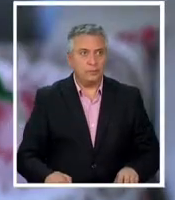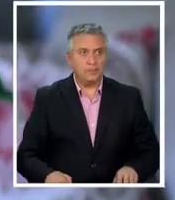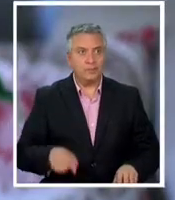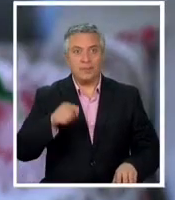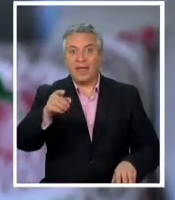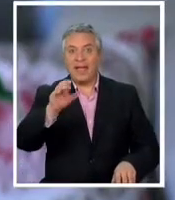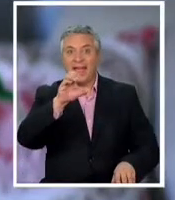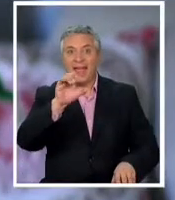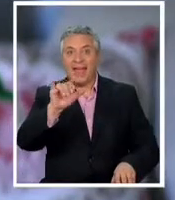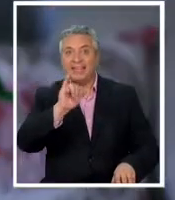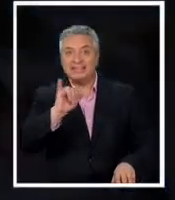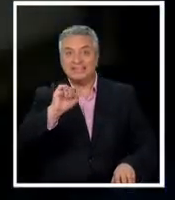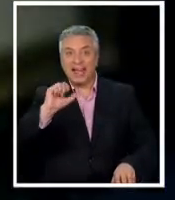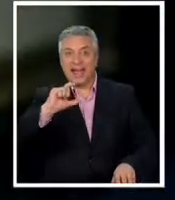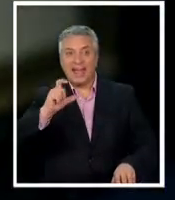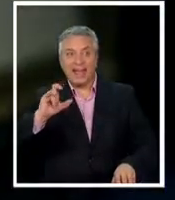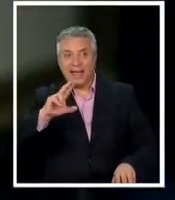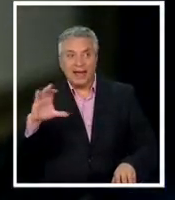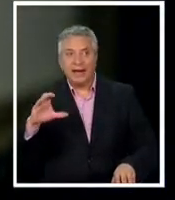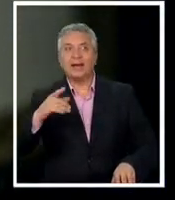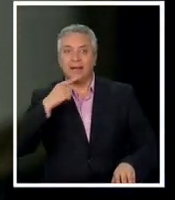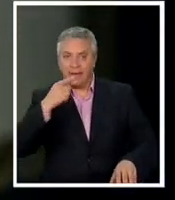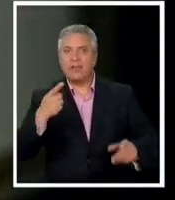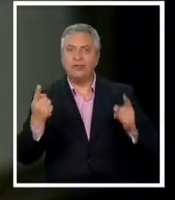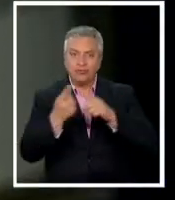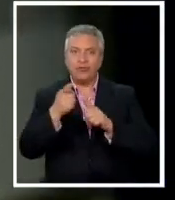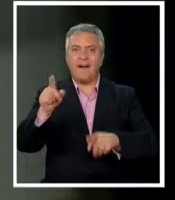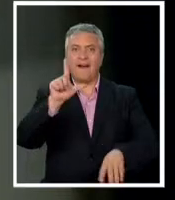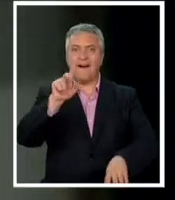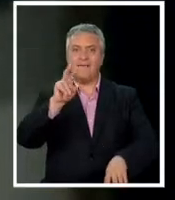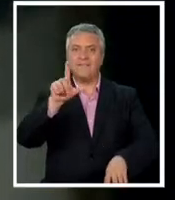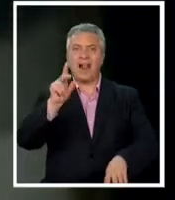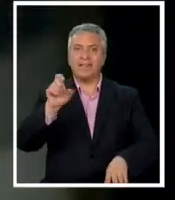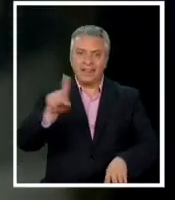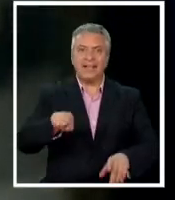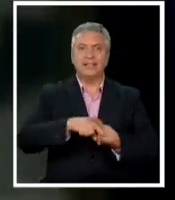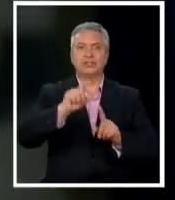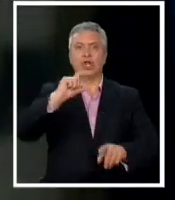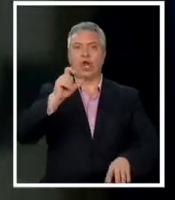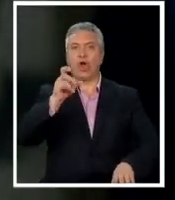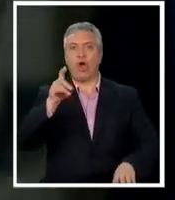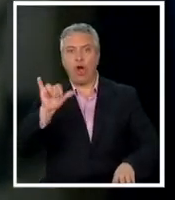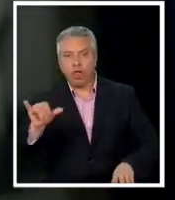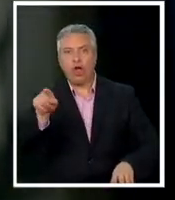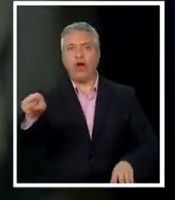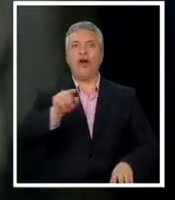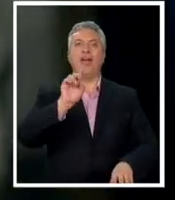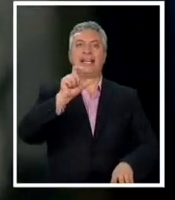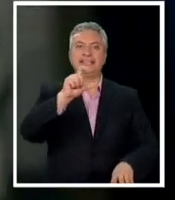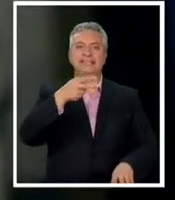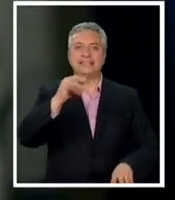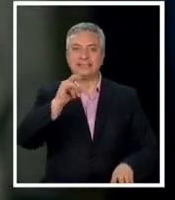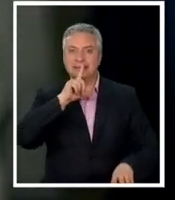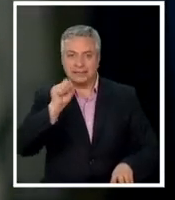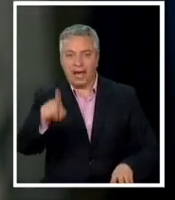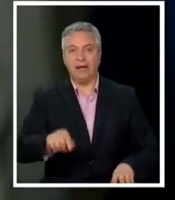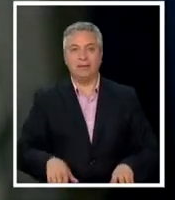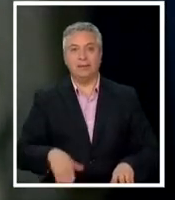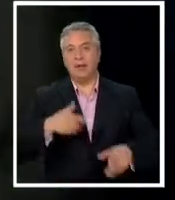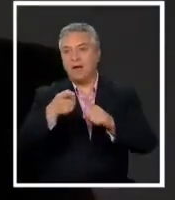Nero Izaguirre se contaba con Sergio Valdés con Adán Godoy y con el Chila a Leonel a le decía el viejo